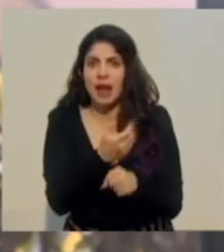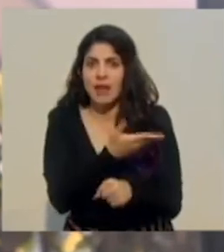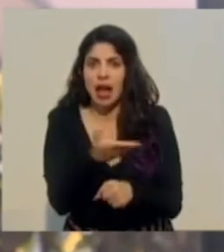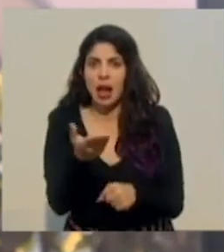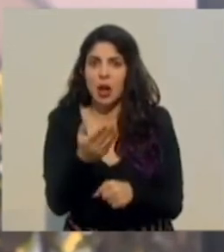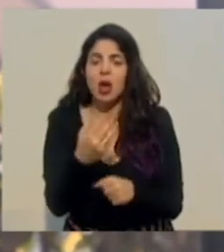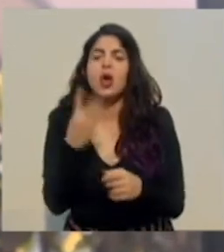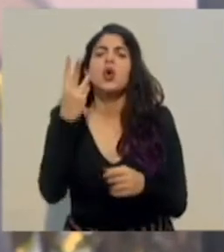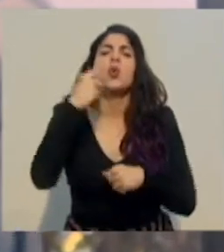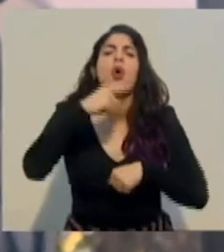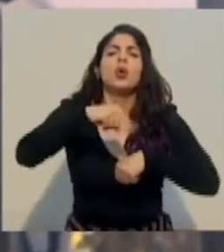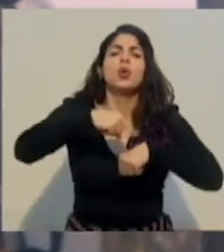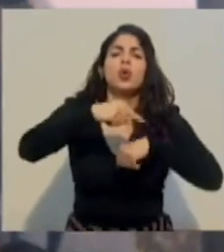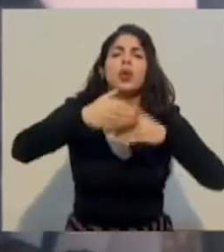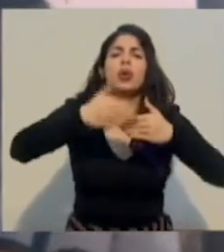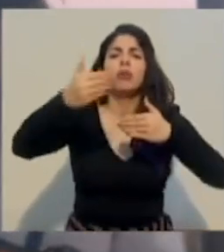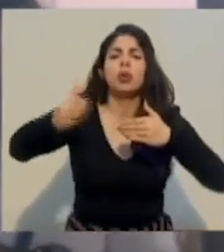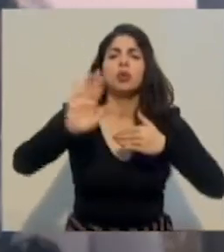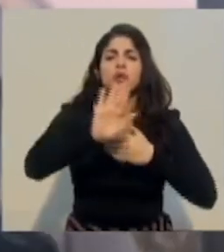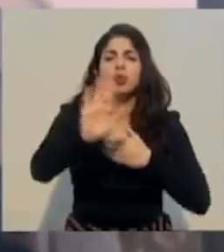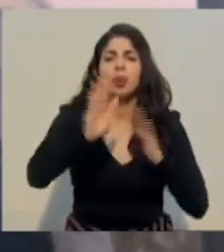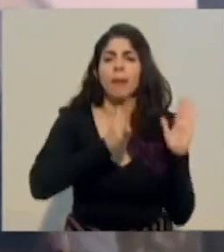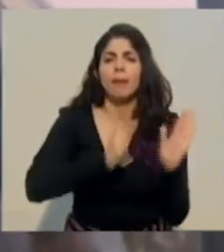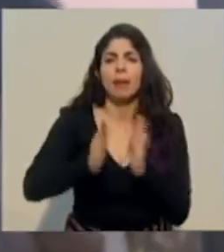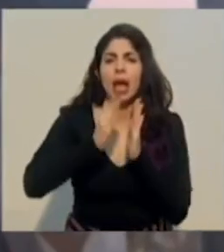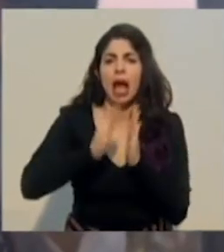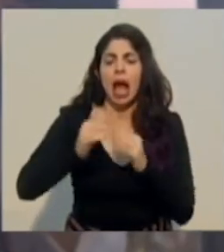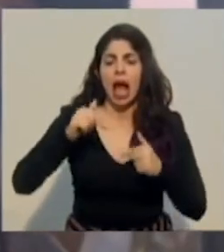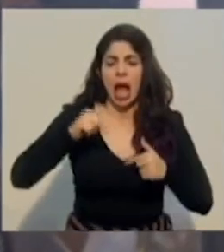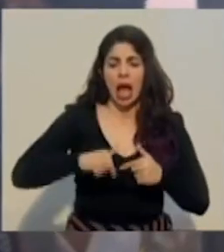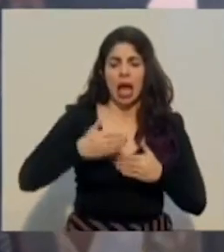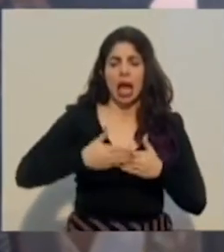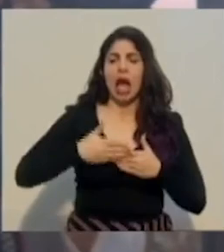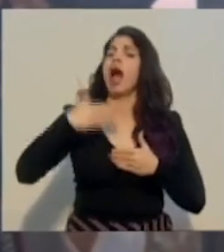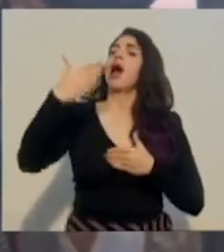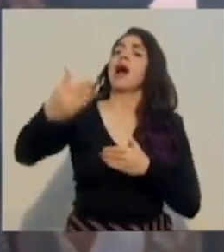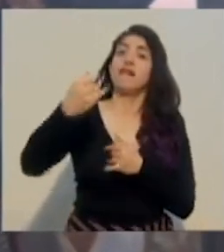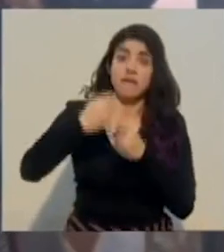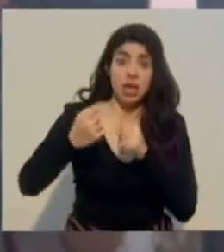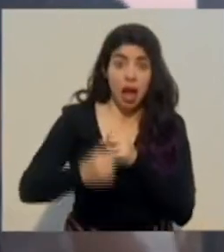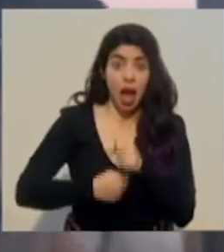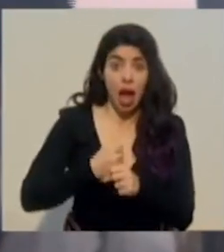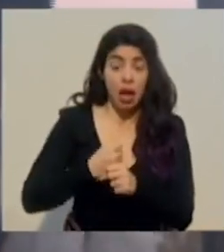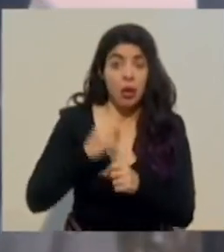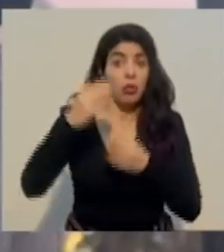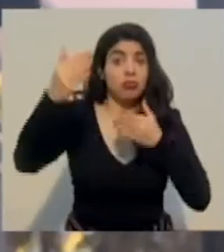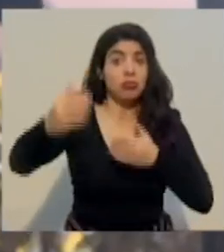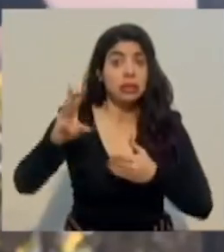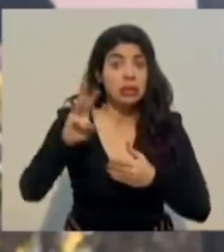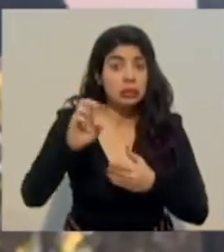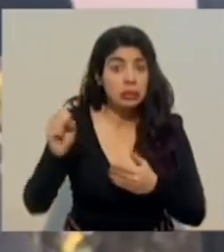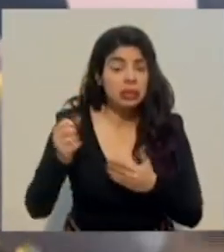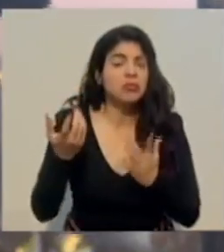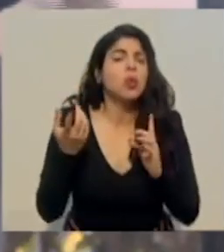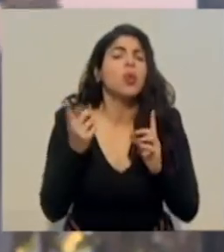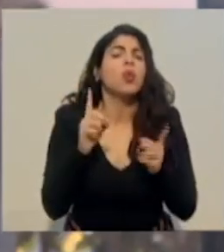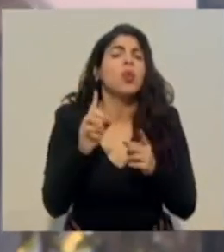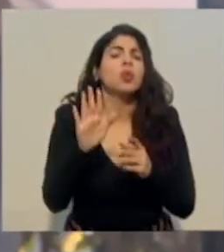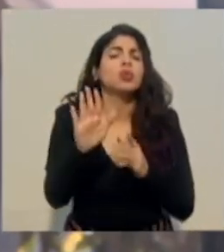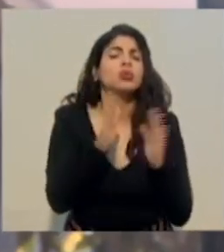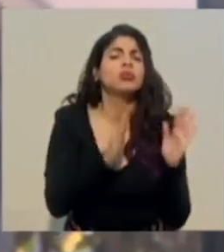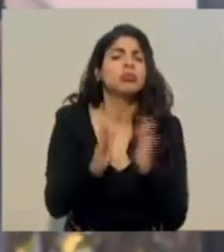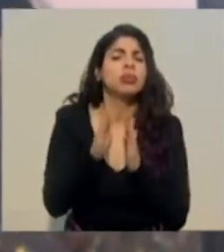están considerando de aquí a final de año, de aquí a seis meses? ¿Cuál es la expectativa que ustedes tienen en ese sentido